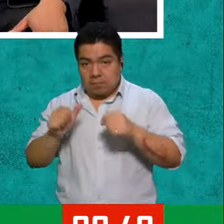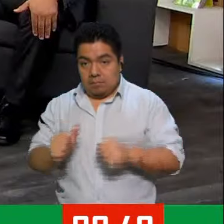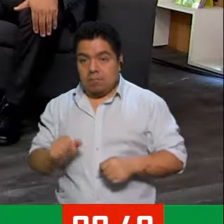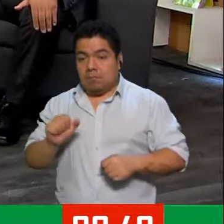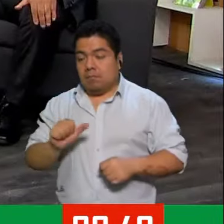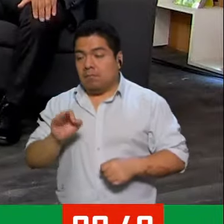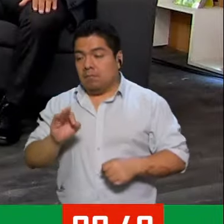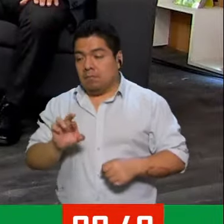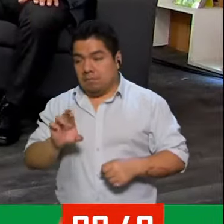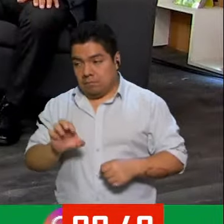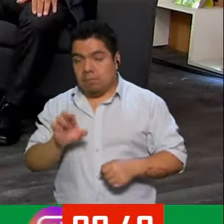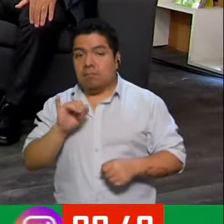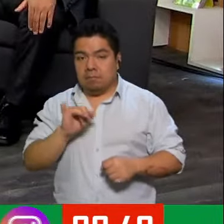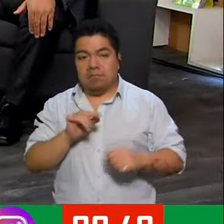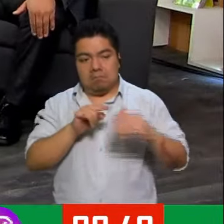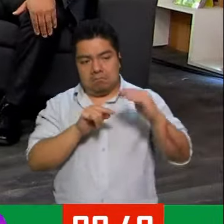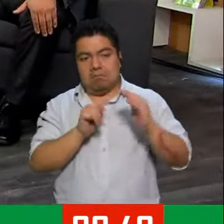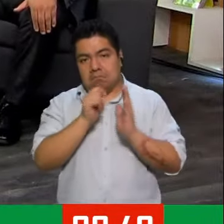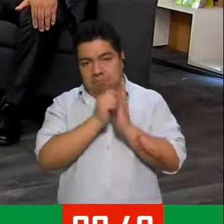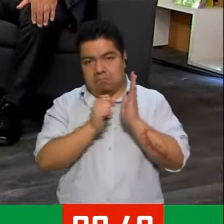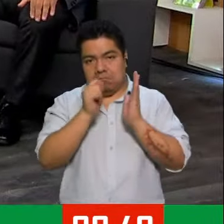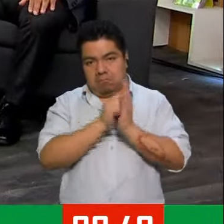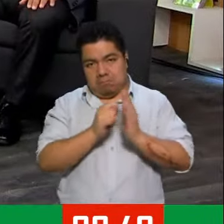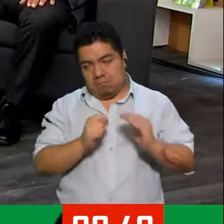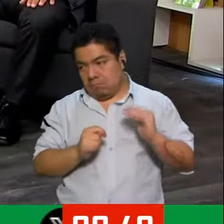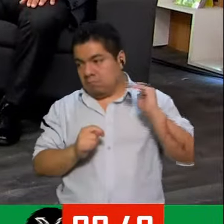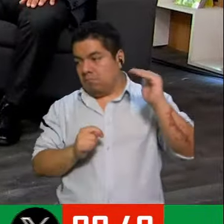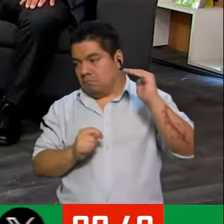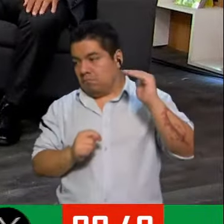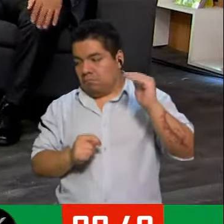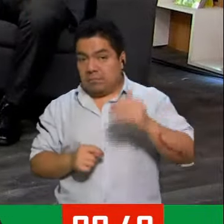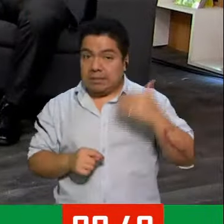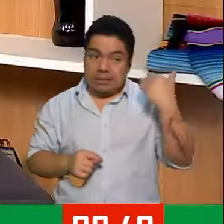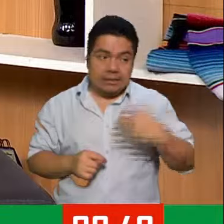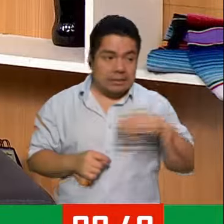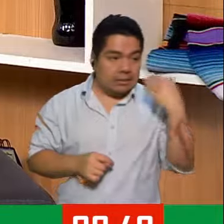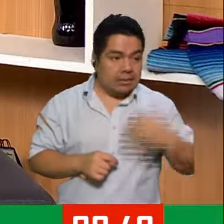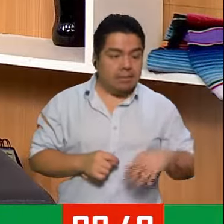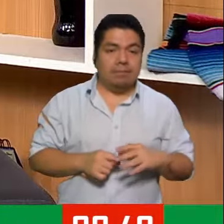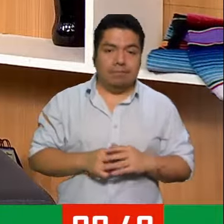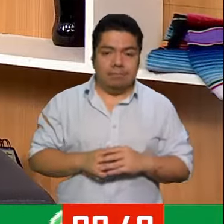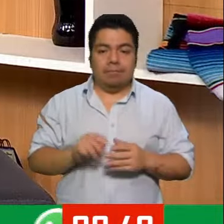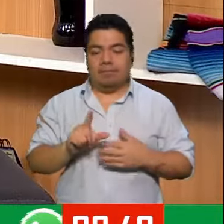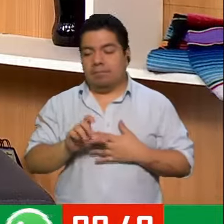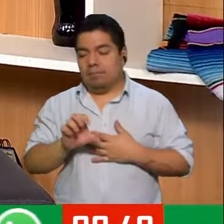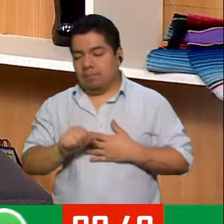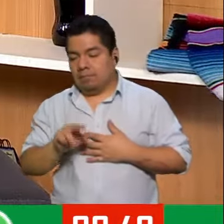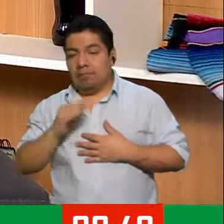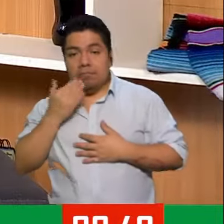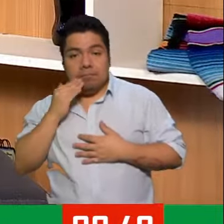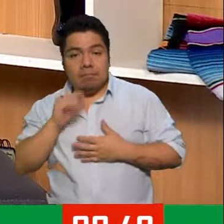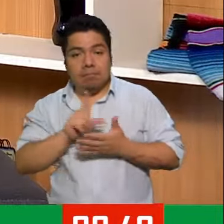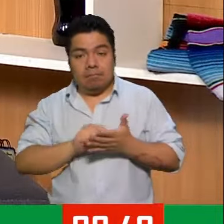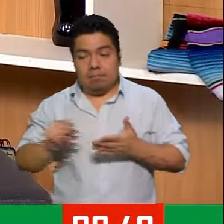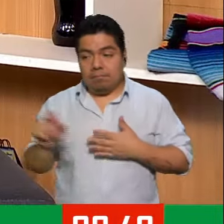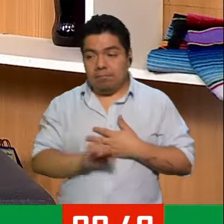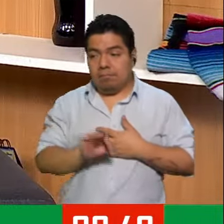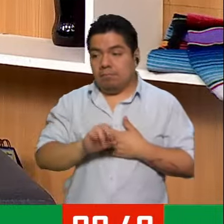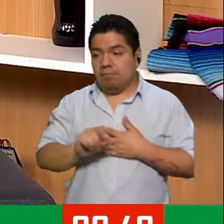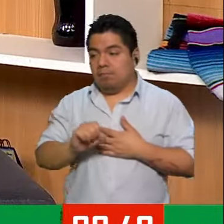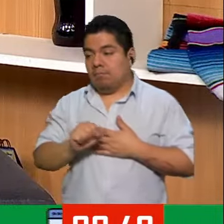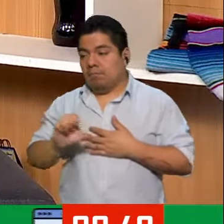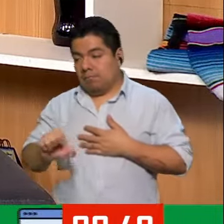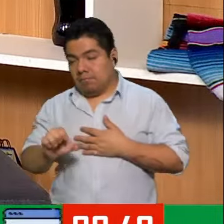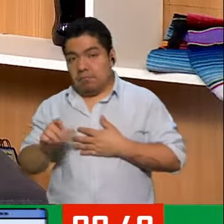sí. Sí, sí. Impugnan, sí. Claro que sí. Híjole. Tu red es, compañero, y tus datos. Fernando León en Facebook, en ex, FL11S,